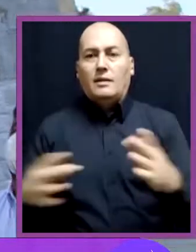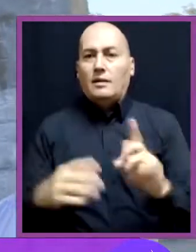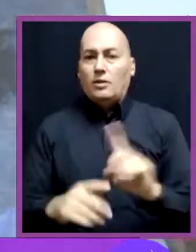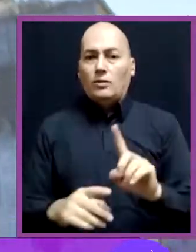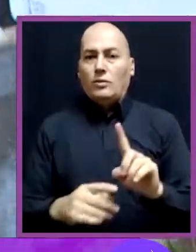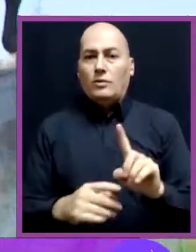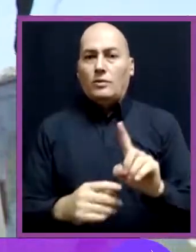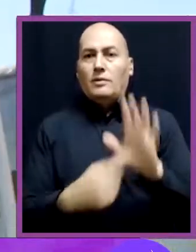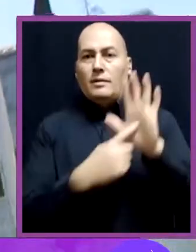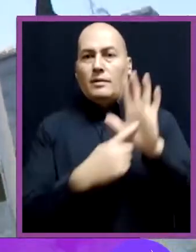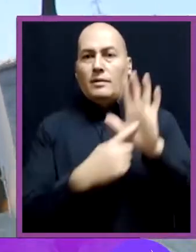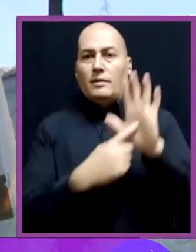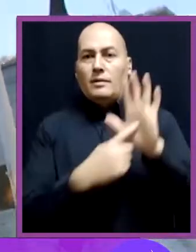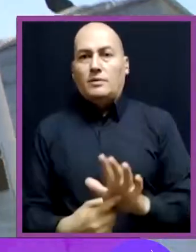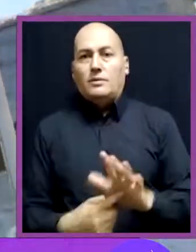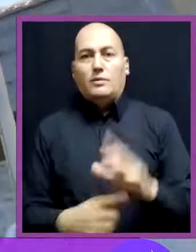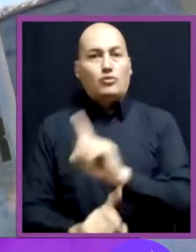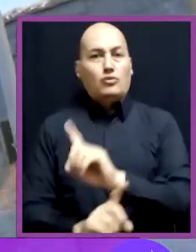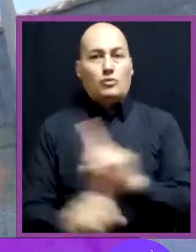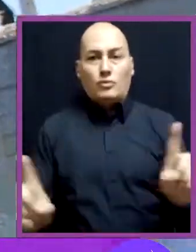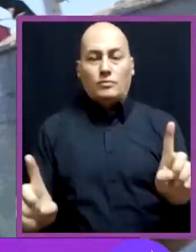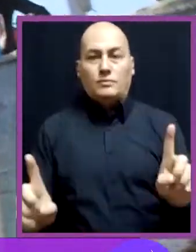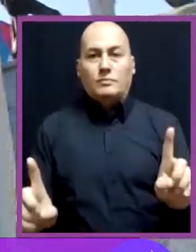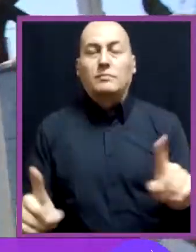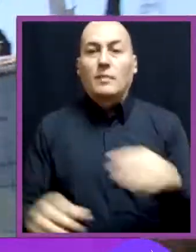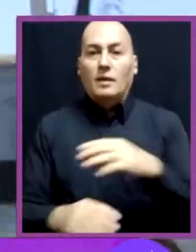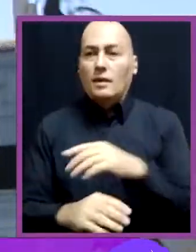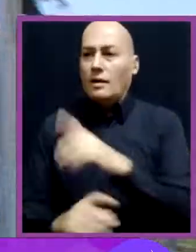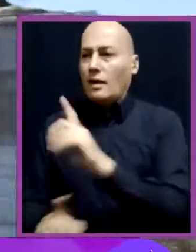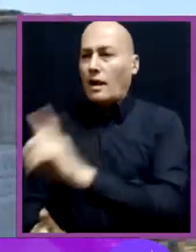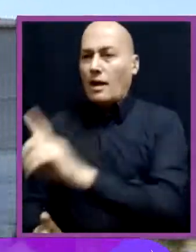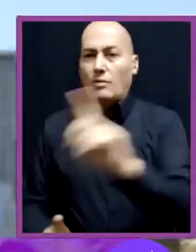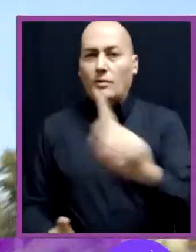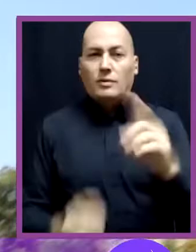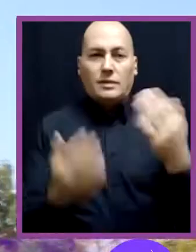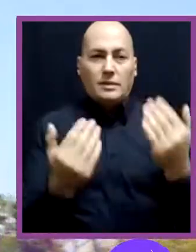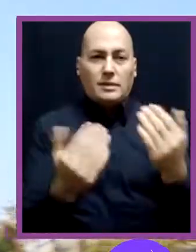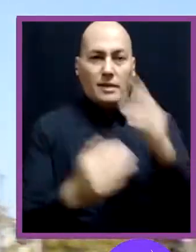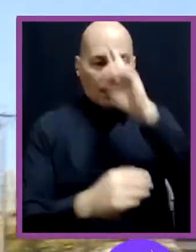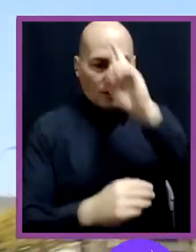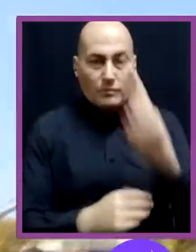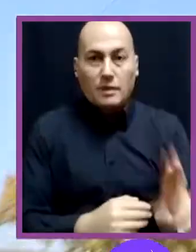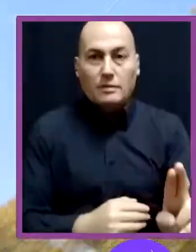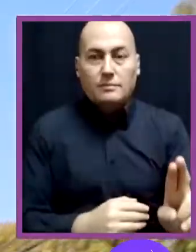porque en este municipio cada ser humano recibirá el mismo respeto y atención.